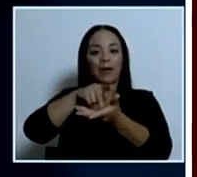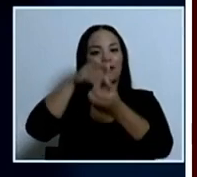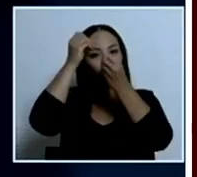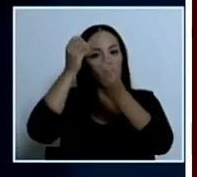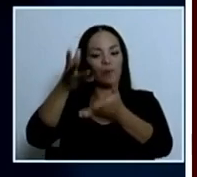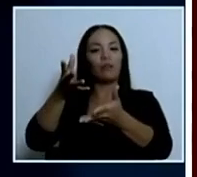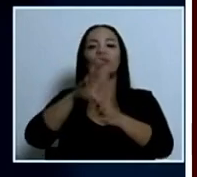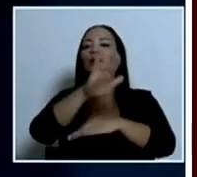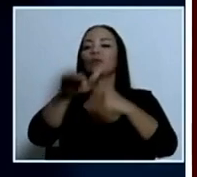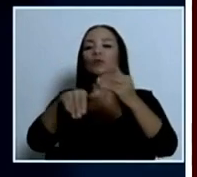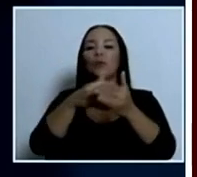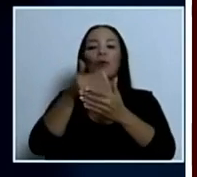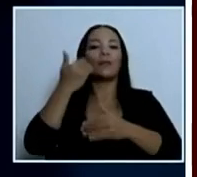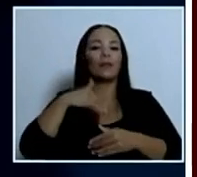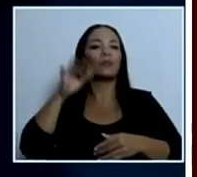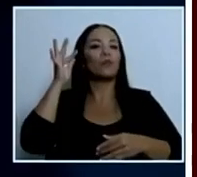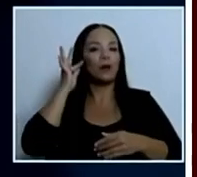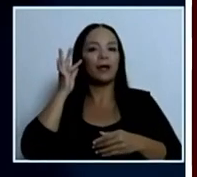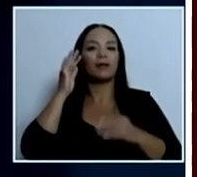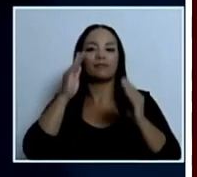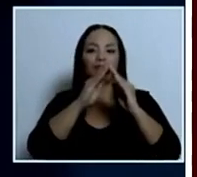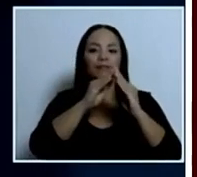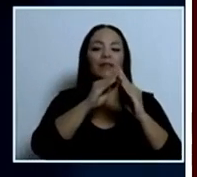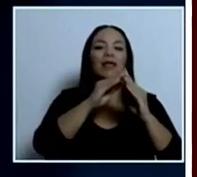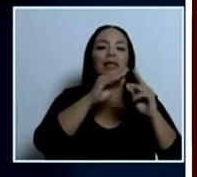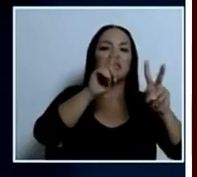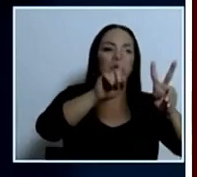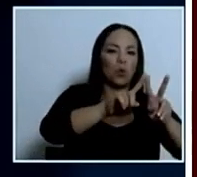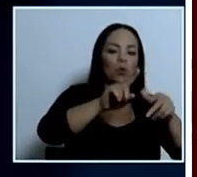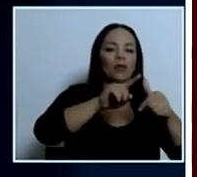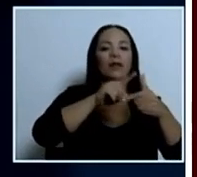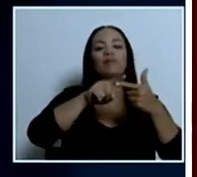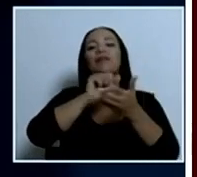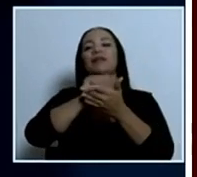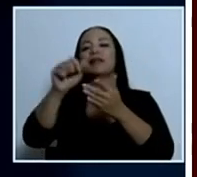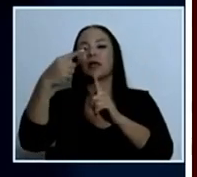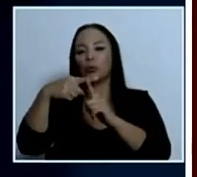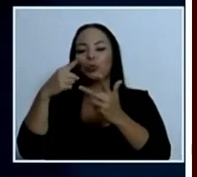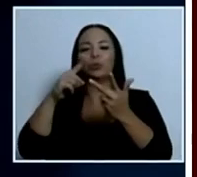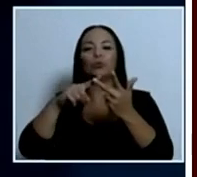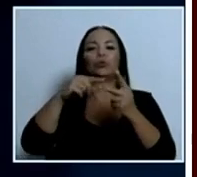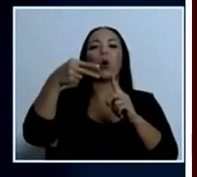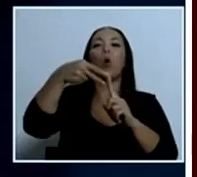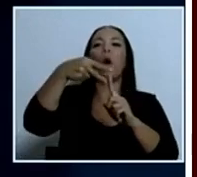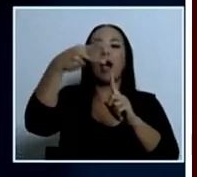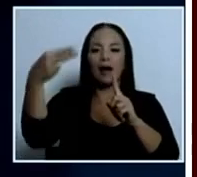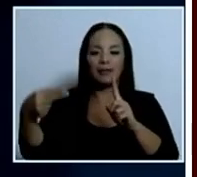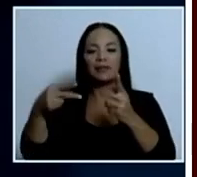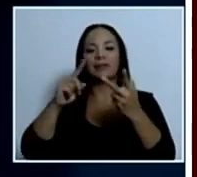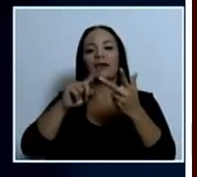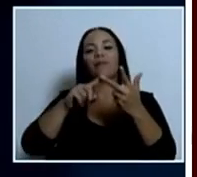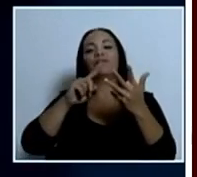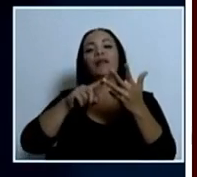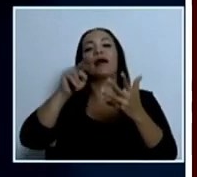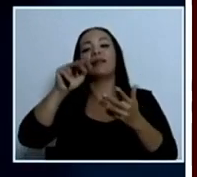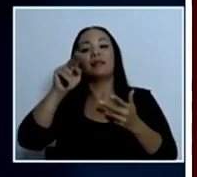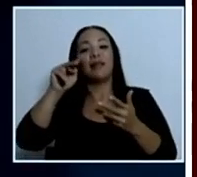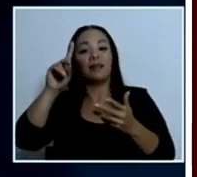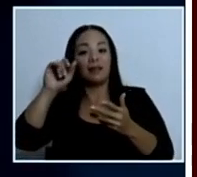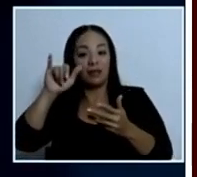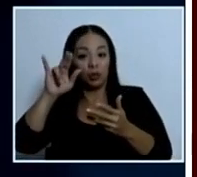señoras y los señores de Nicoya, Santa Cruz, Ojancha, Nandayure, que no íbamos a descansar